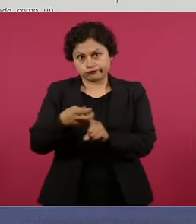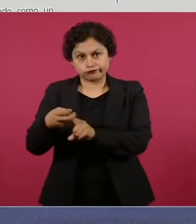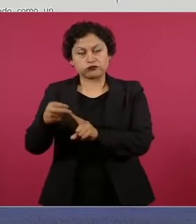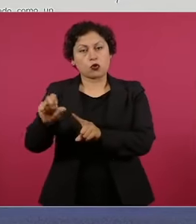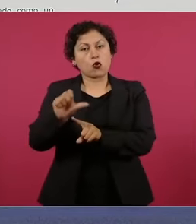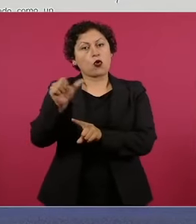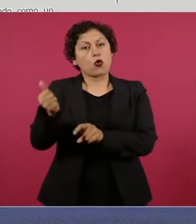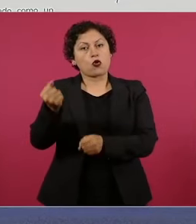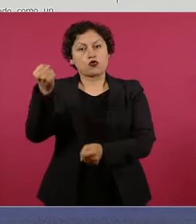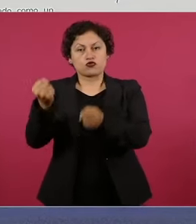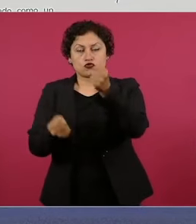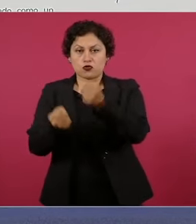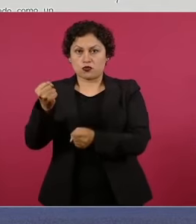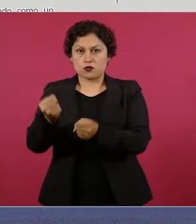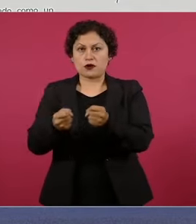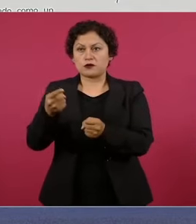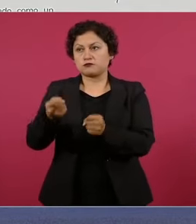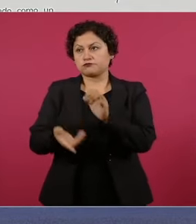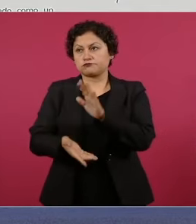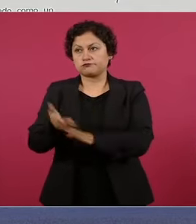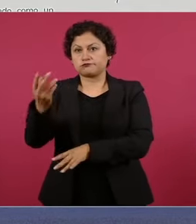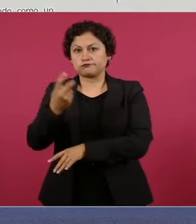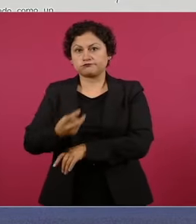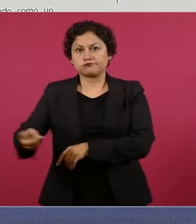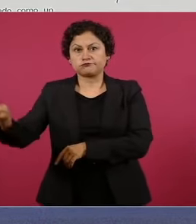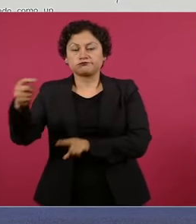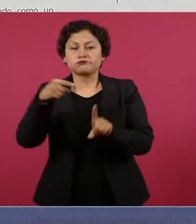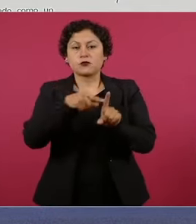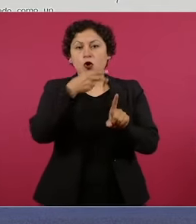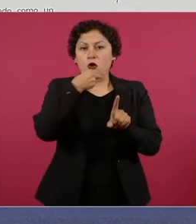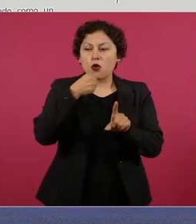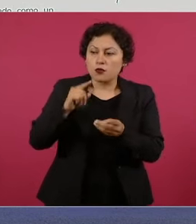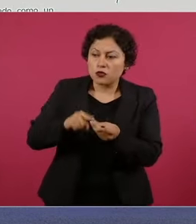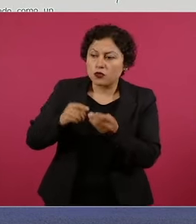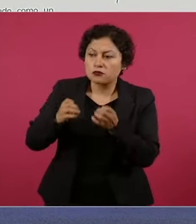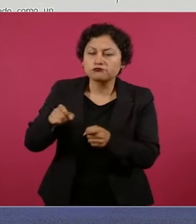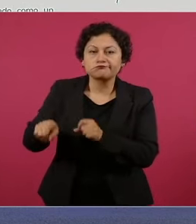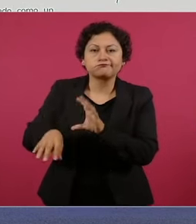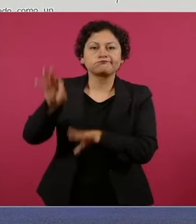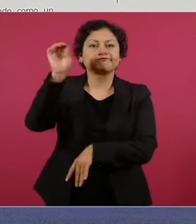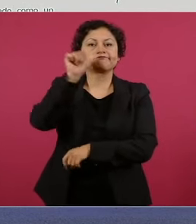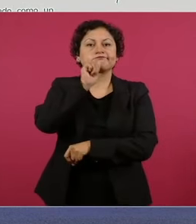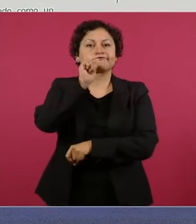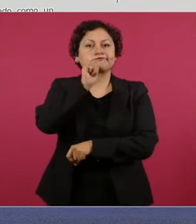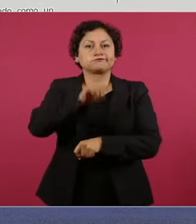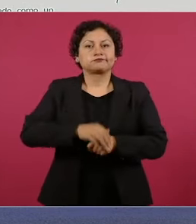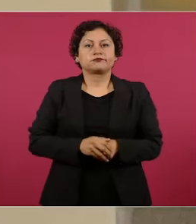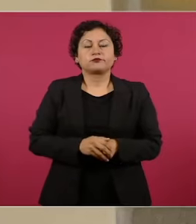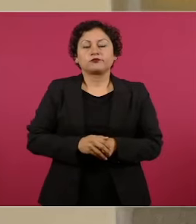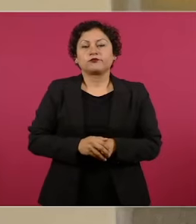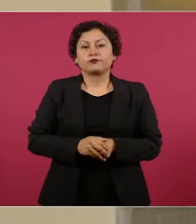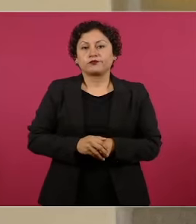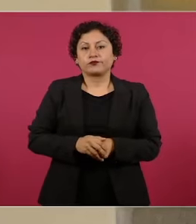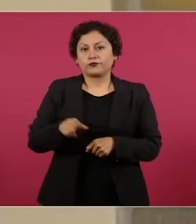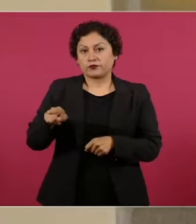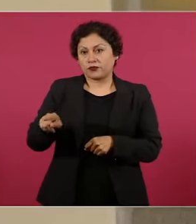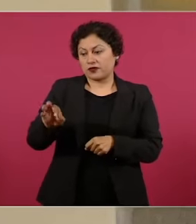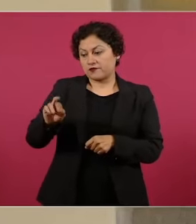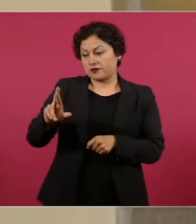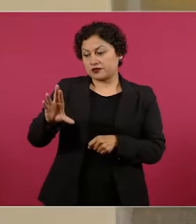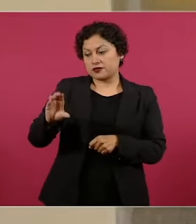subieron a otro vehículo y desde entonces se desconoce su paradero. Francisco Ramón está